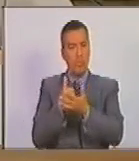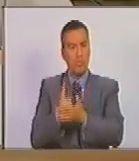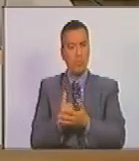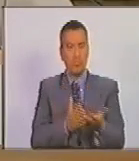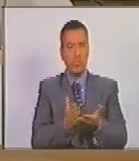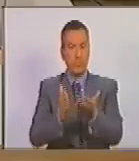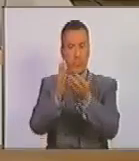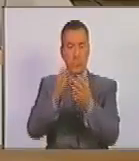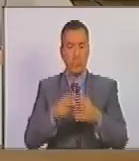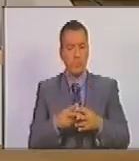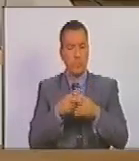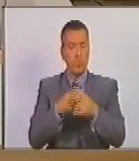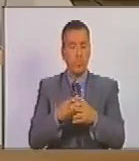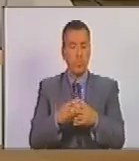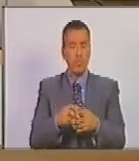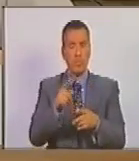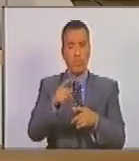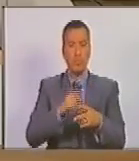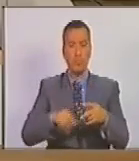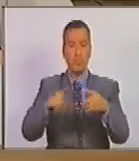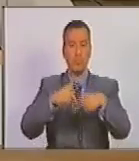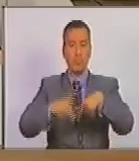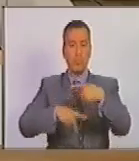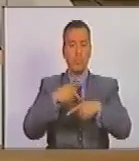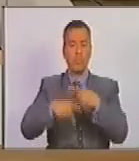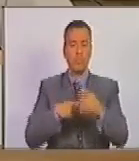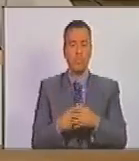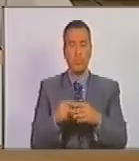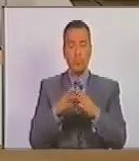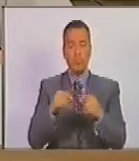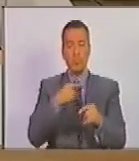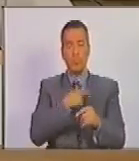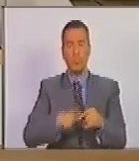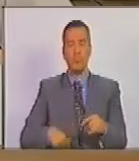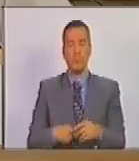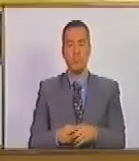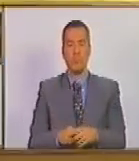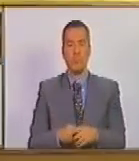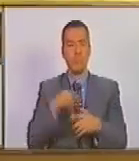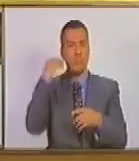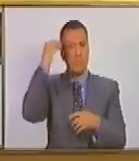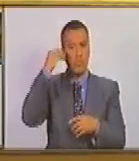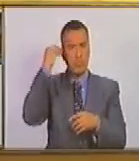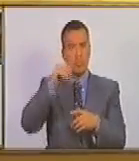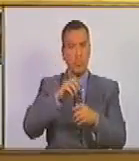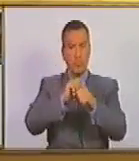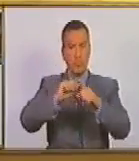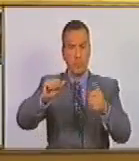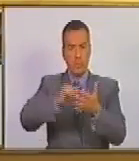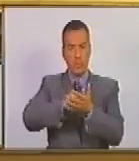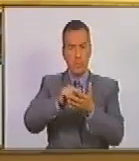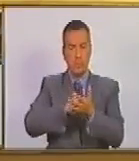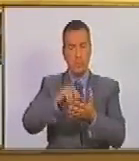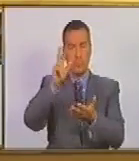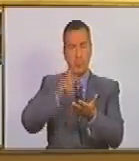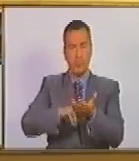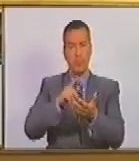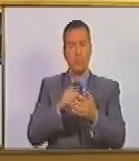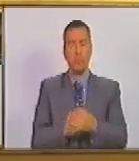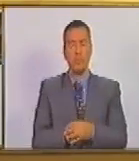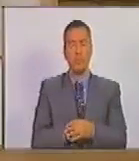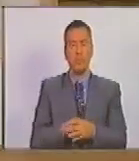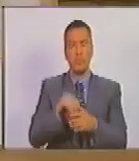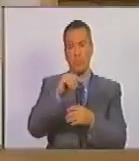servicio prestado en la unidad de producción. Es todo, ciudadano presidente. En consideración, el artículo. Aprobado. Siguiente.